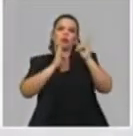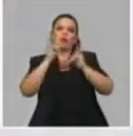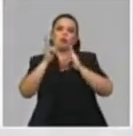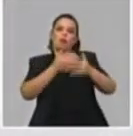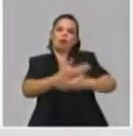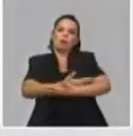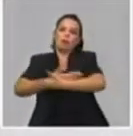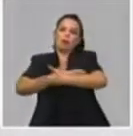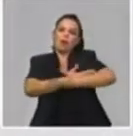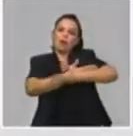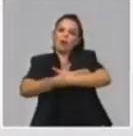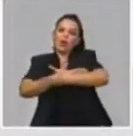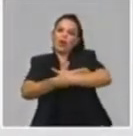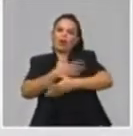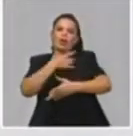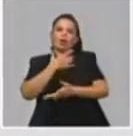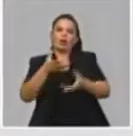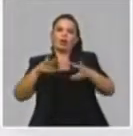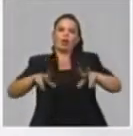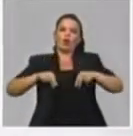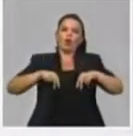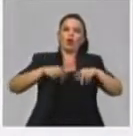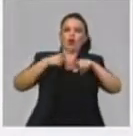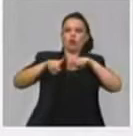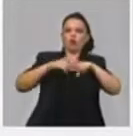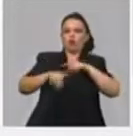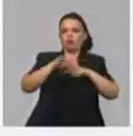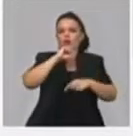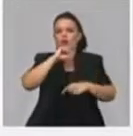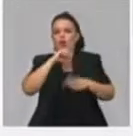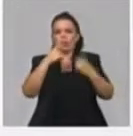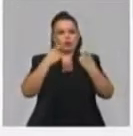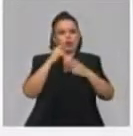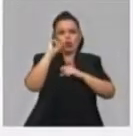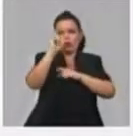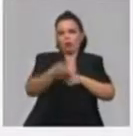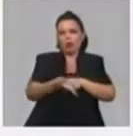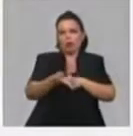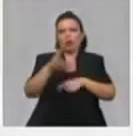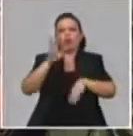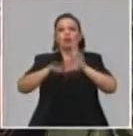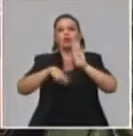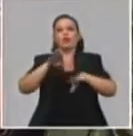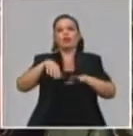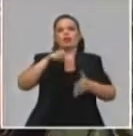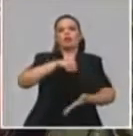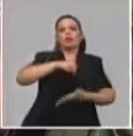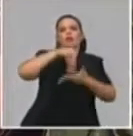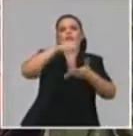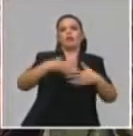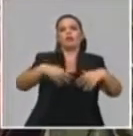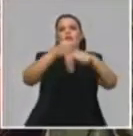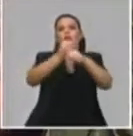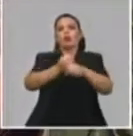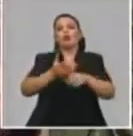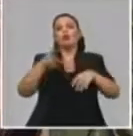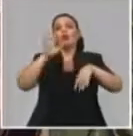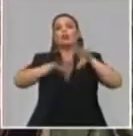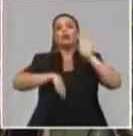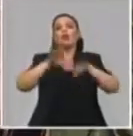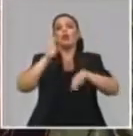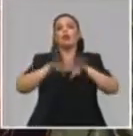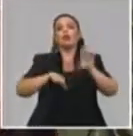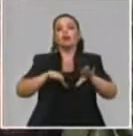cuestiones que buscan las mamás en estos momentos. Por supuesto, la oferta de módulos en el sitio varía de acuerdo a la